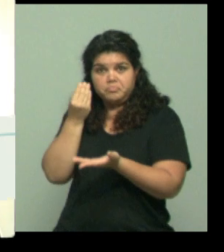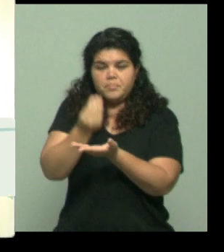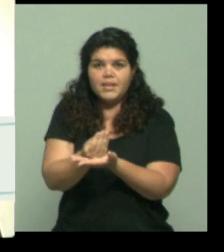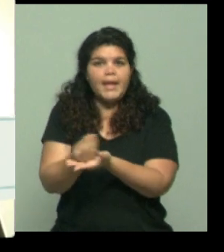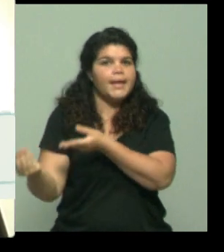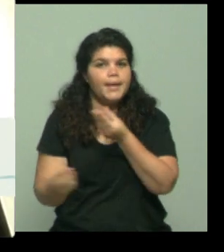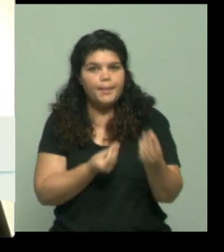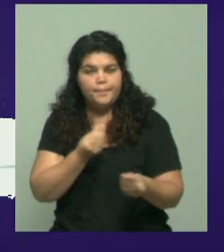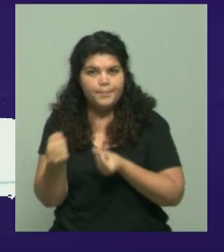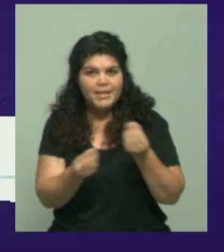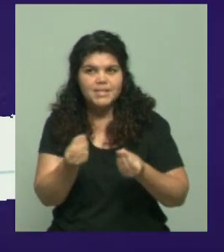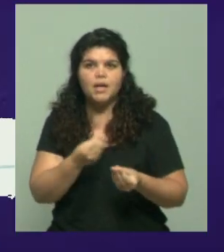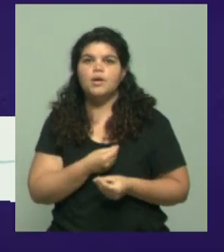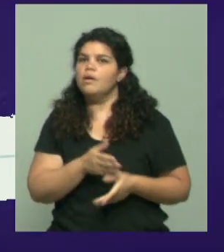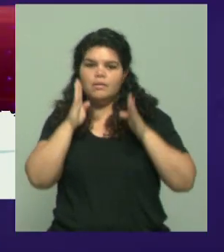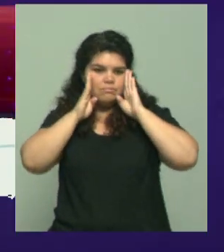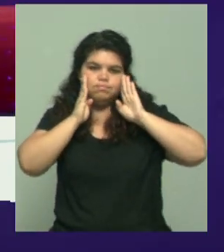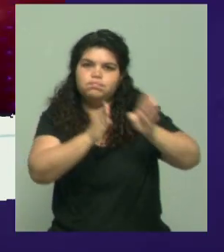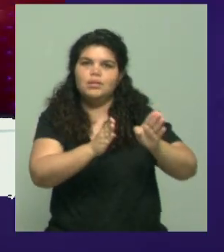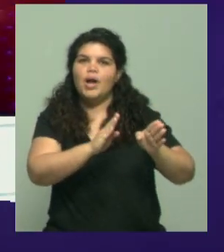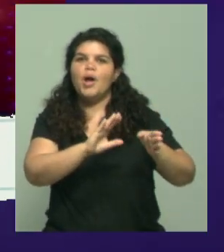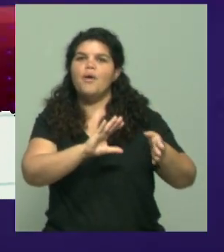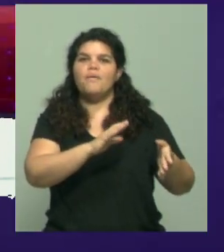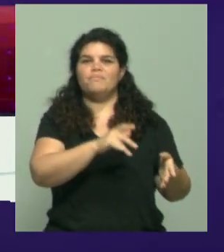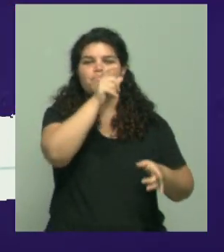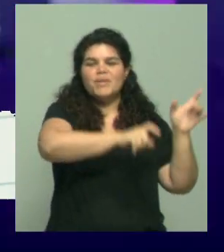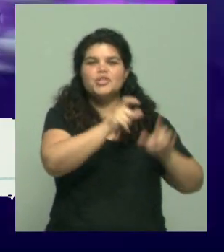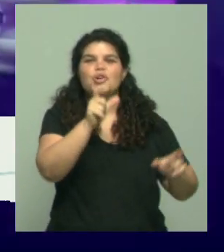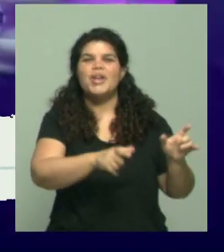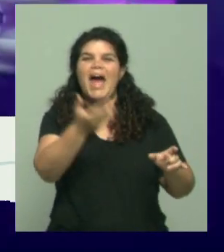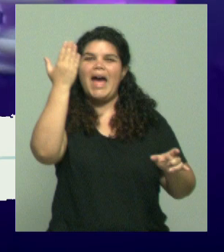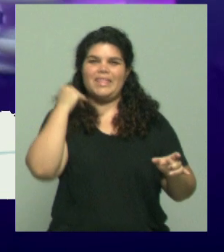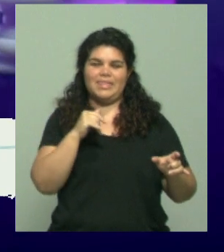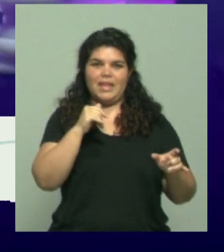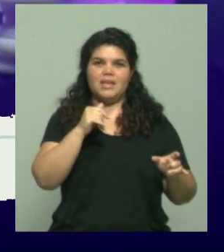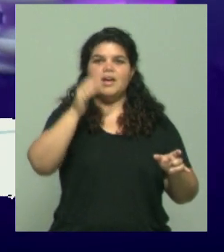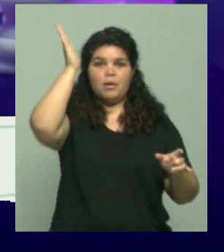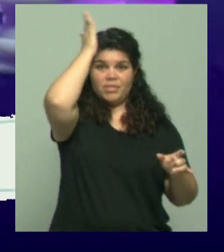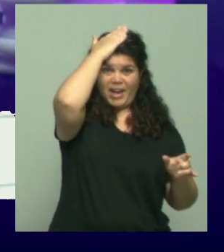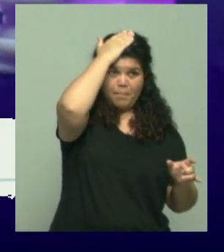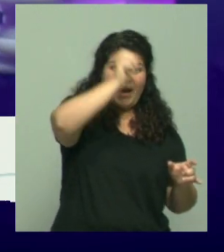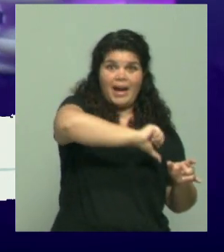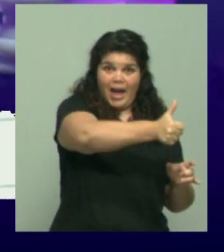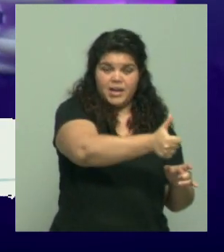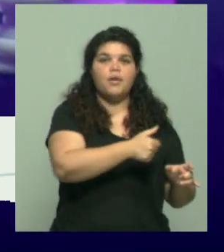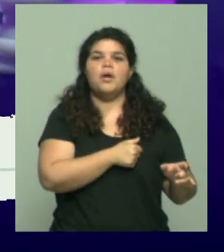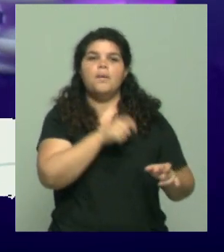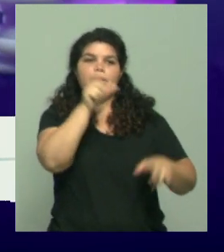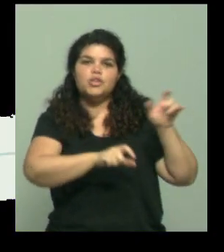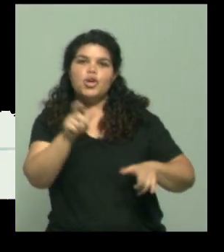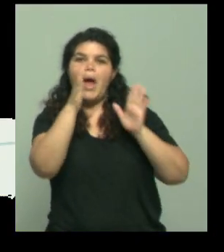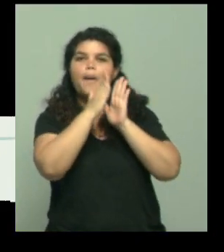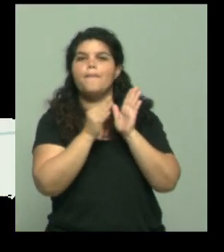lleno con los votantes de Donald Trump desde el 2015, ¿no? Aquellos trabajadores blancos, de clase trabajadora,